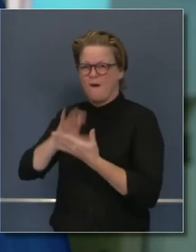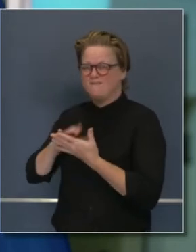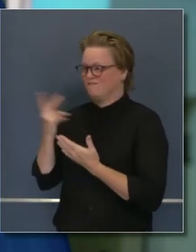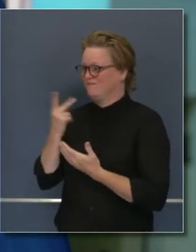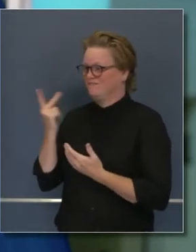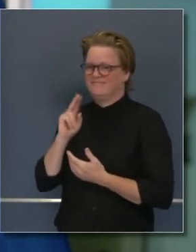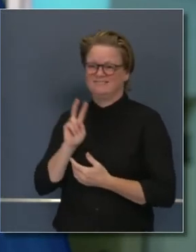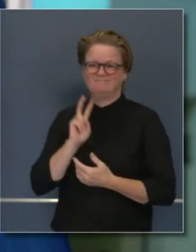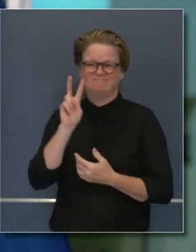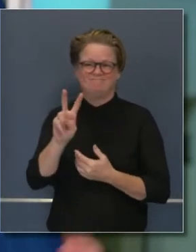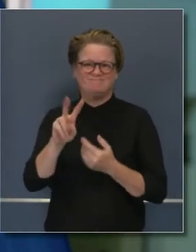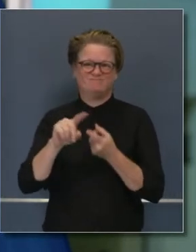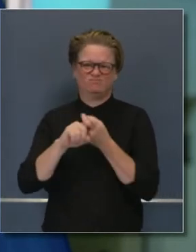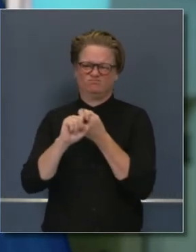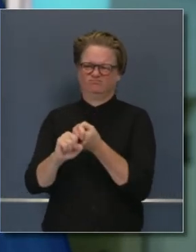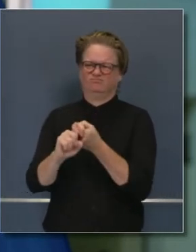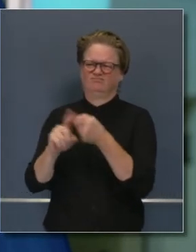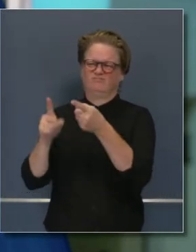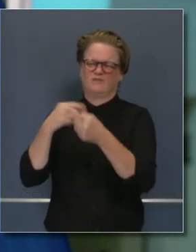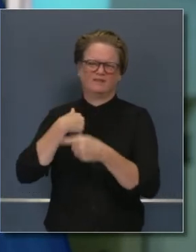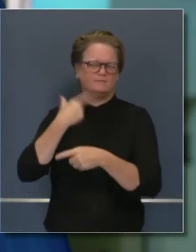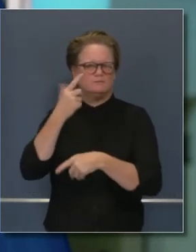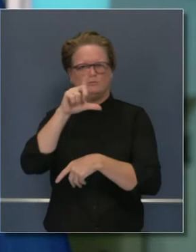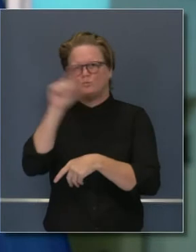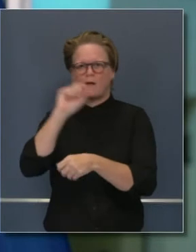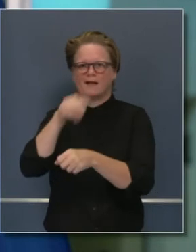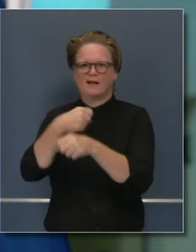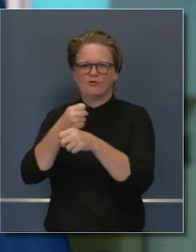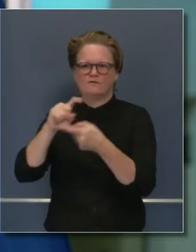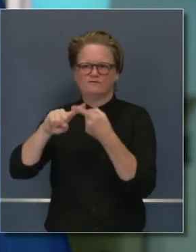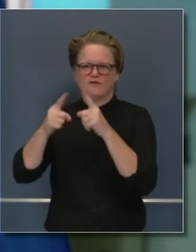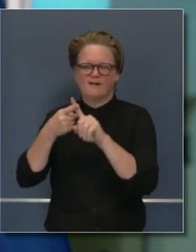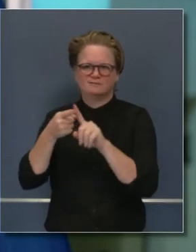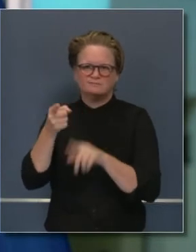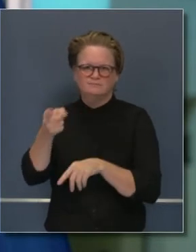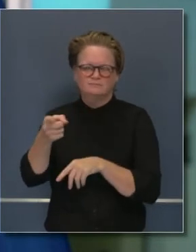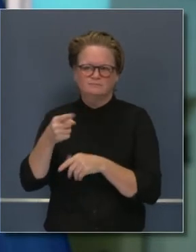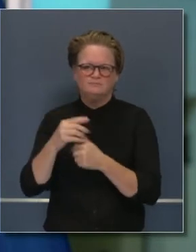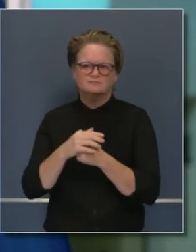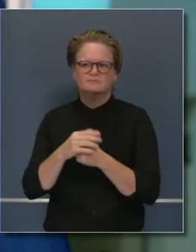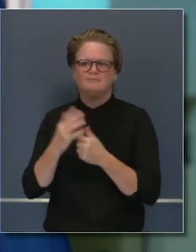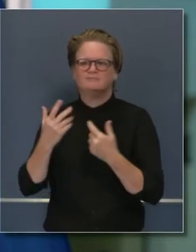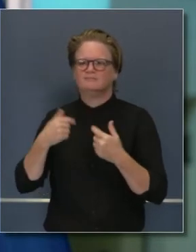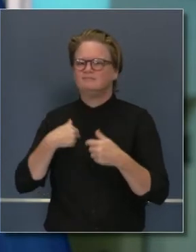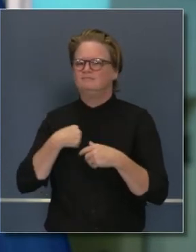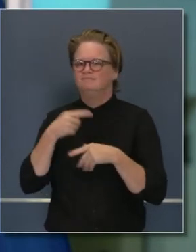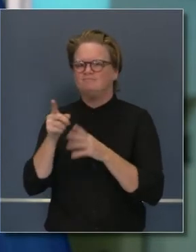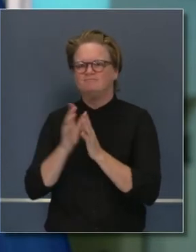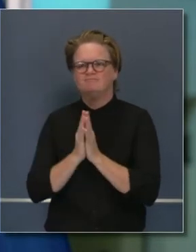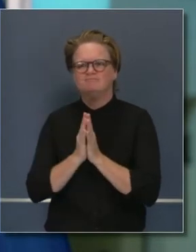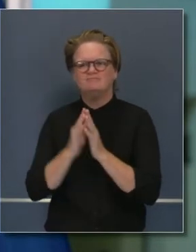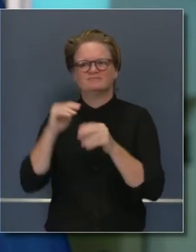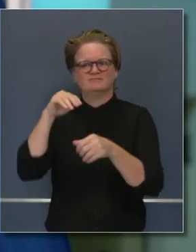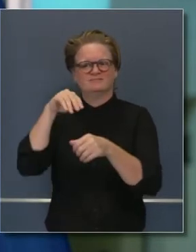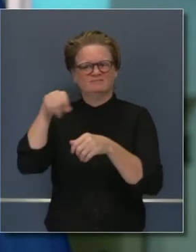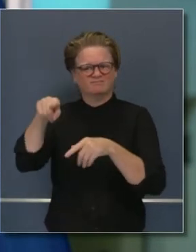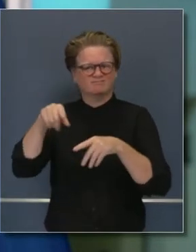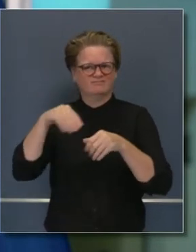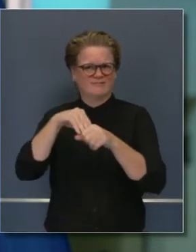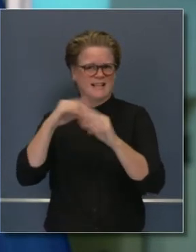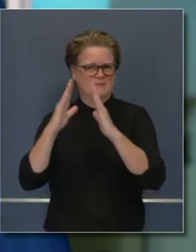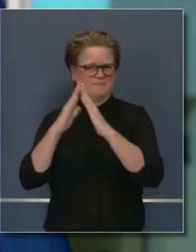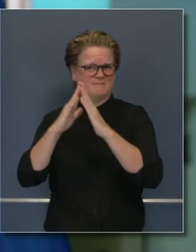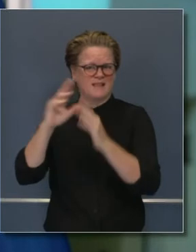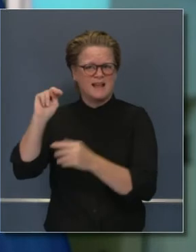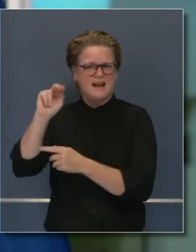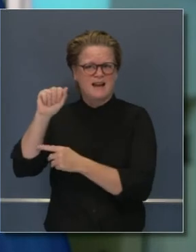que conozco por casi unos 20 años. Un amigo que puso mucha energía y esfuerzo a su cumpleaños de 50